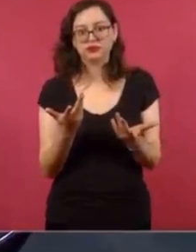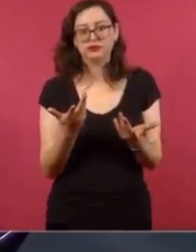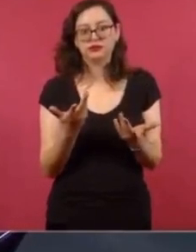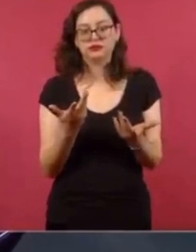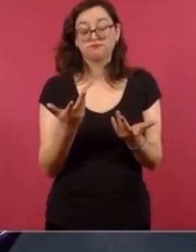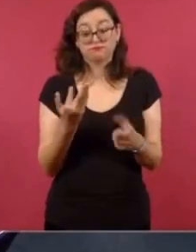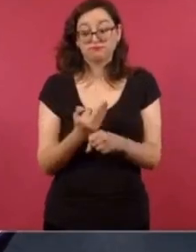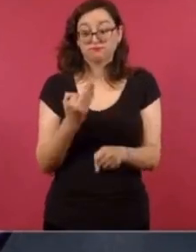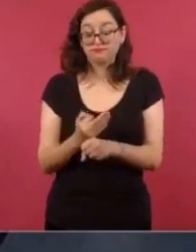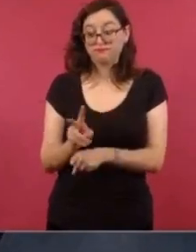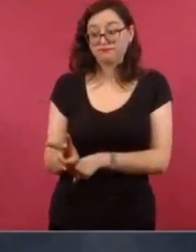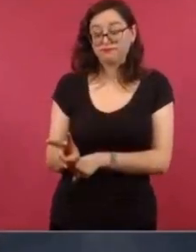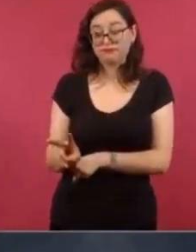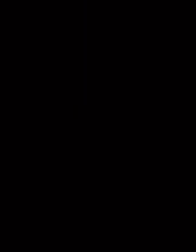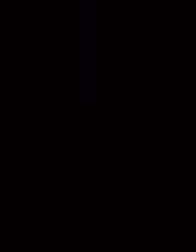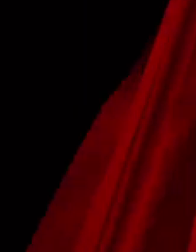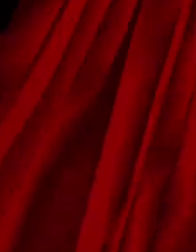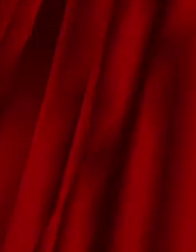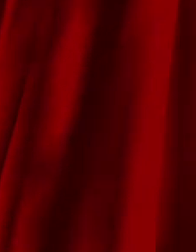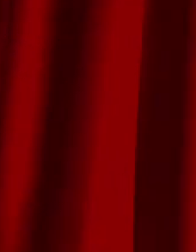Entonces aprovecho para recordar eso.